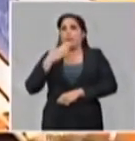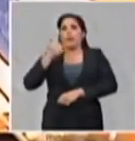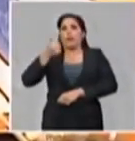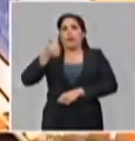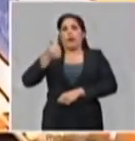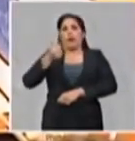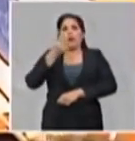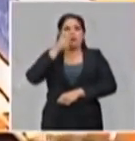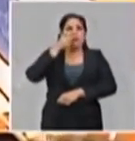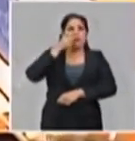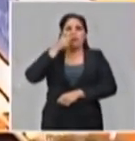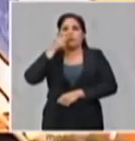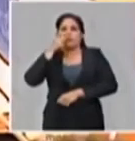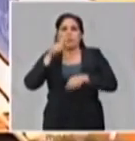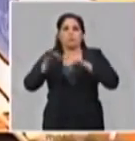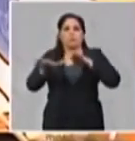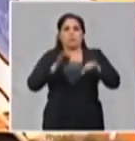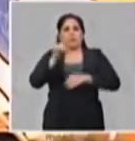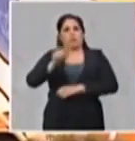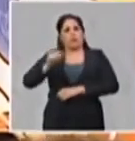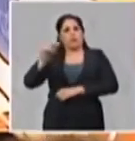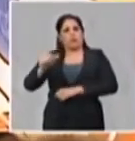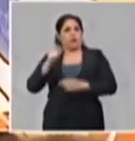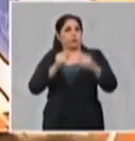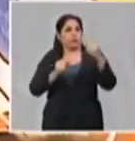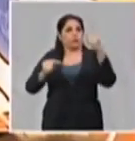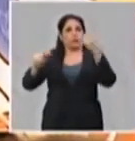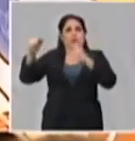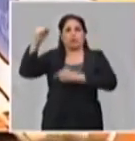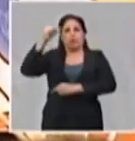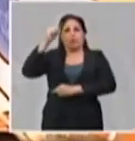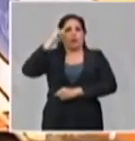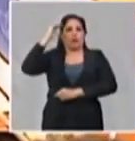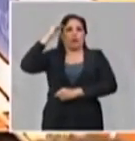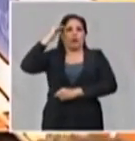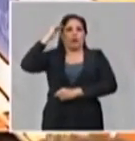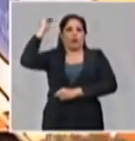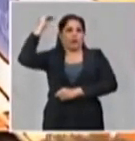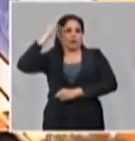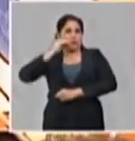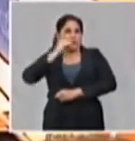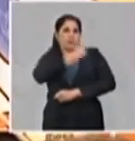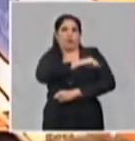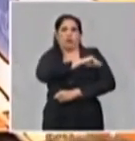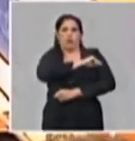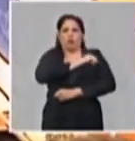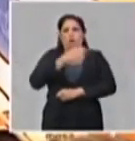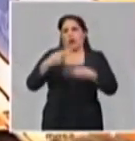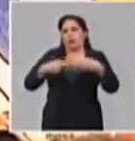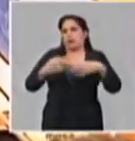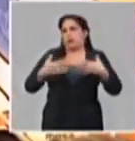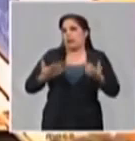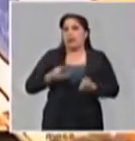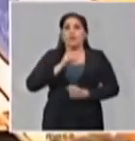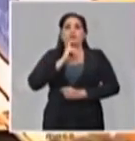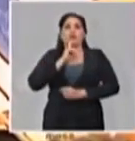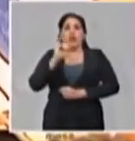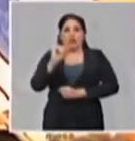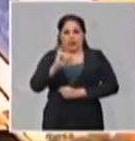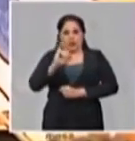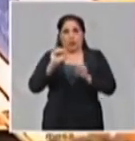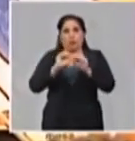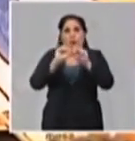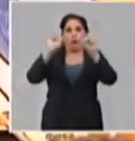la vigilancia, la preparación y sobre todo el conocimiento de nuestro pueblo. El viernes 6, en la